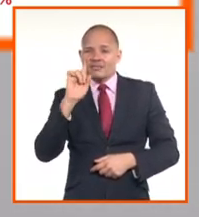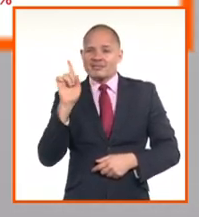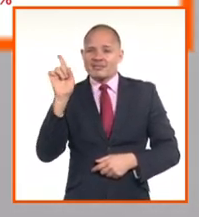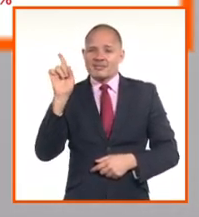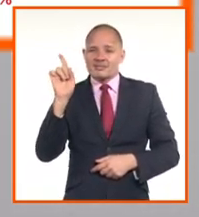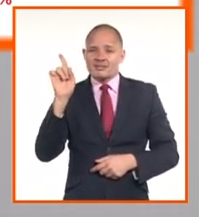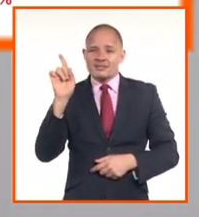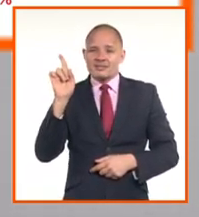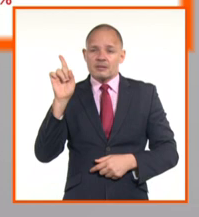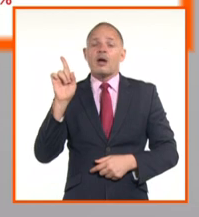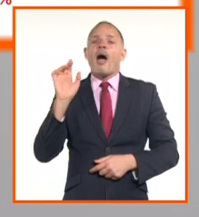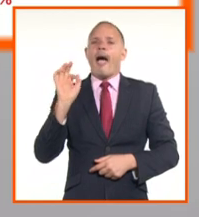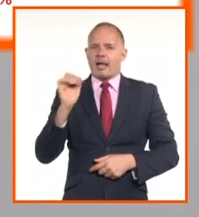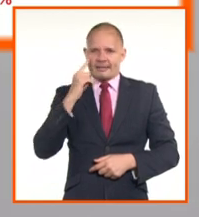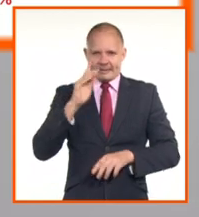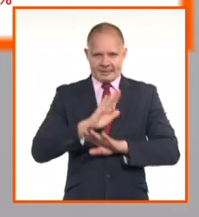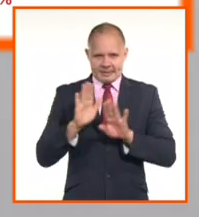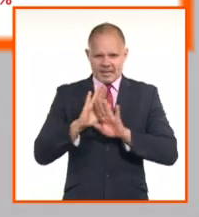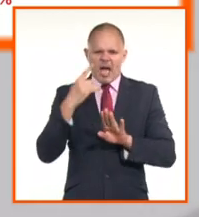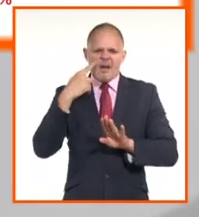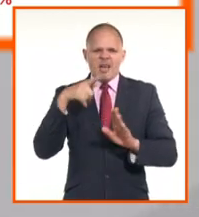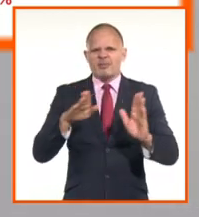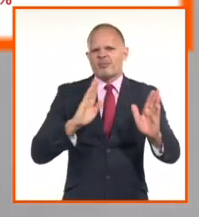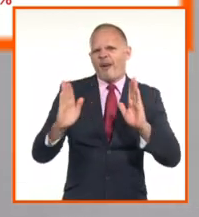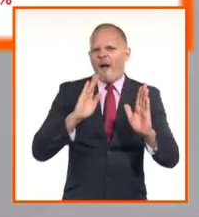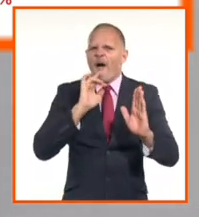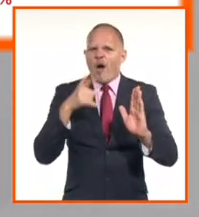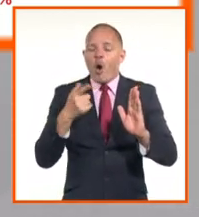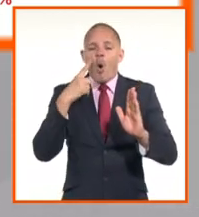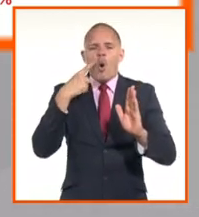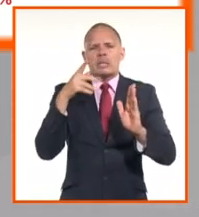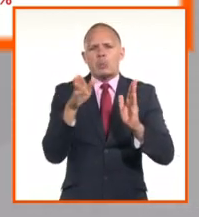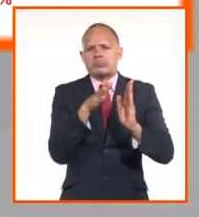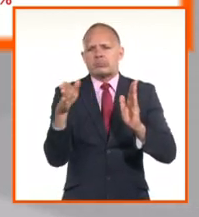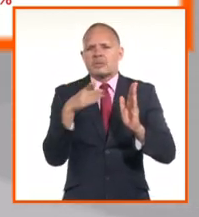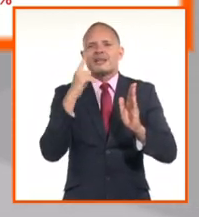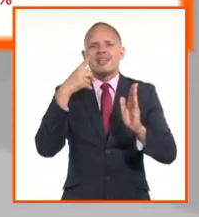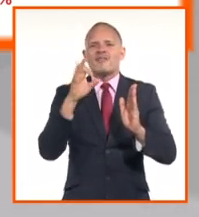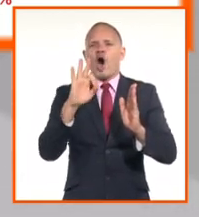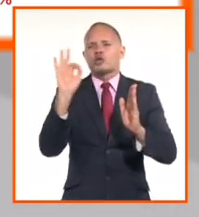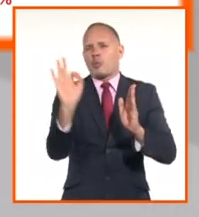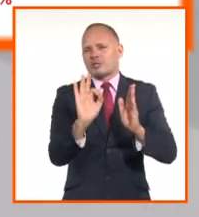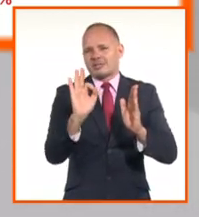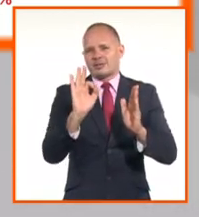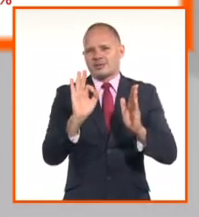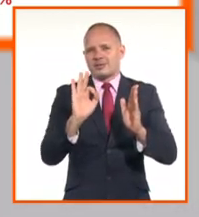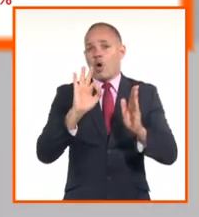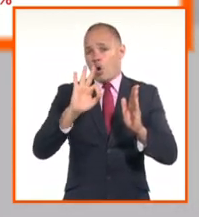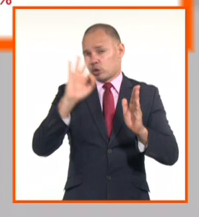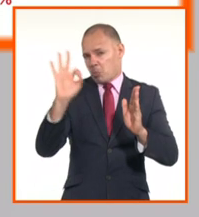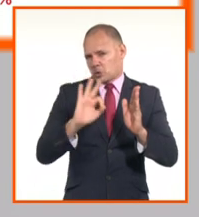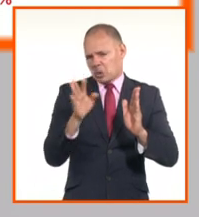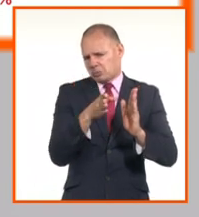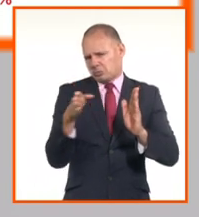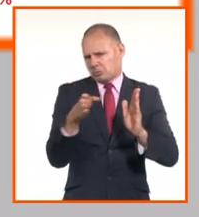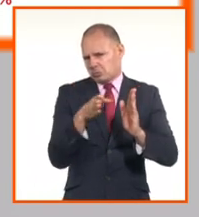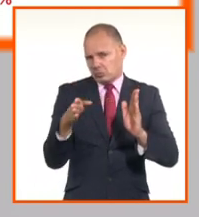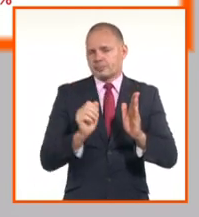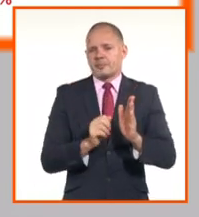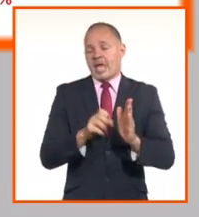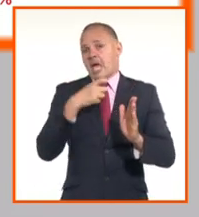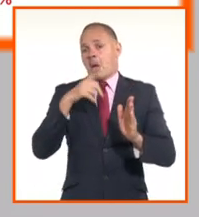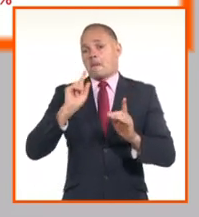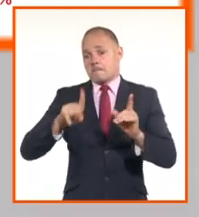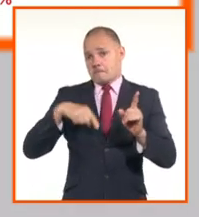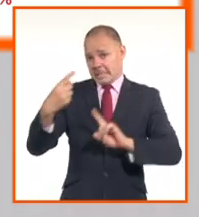por los bancos del dólar estadounidense es un 8%, y por tanto, si usted va mañana a venderle a los